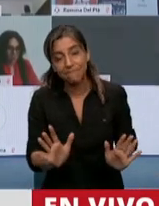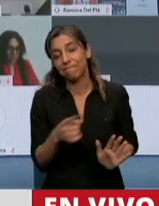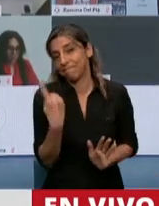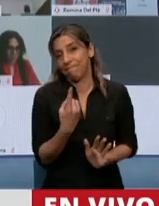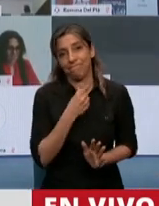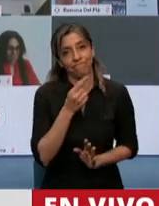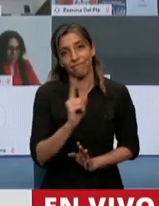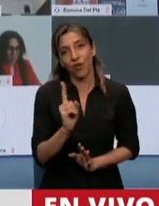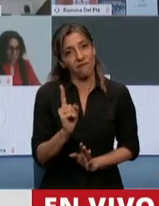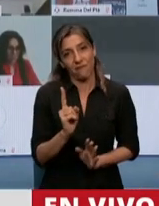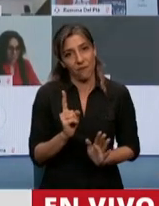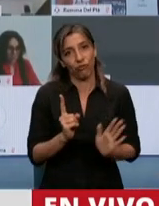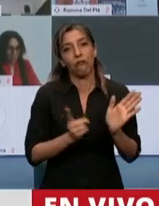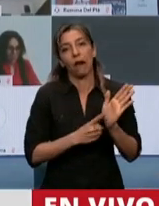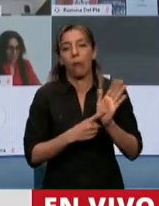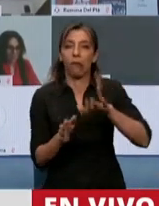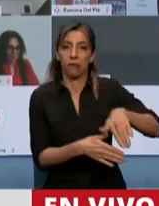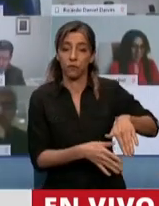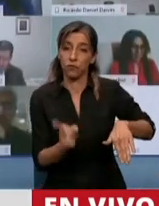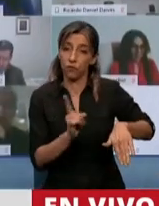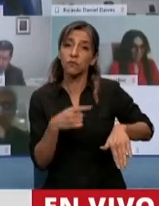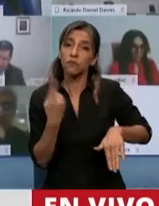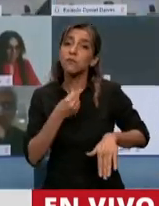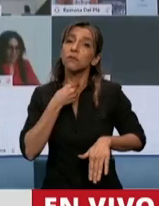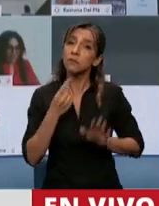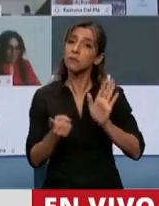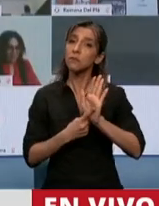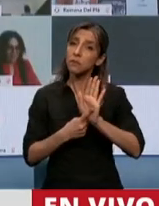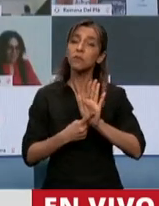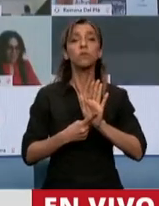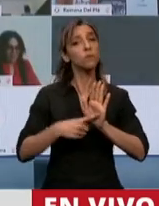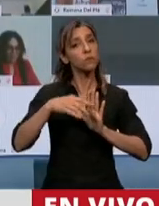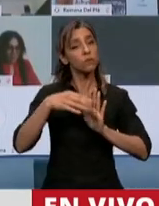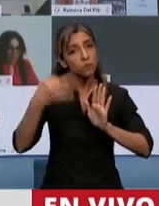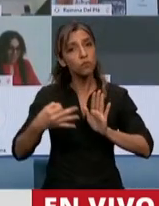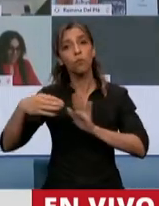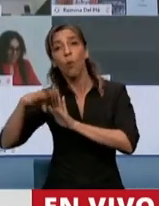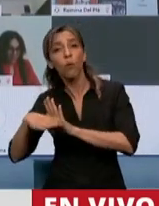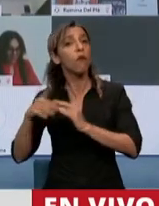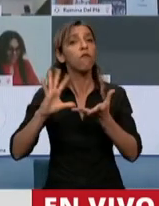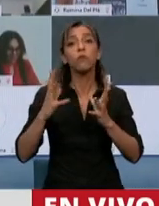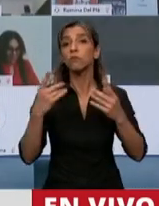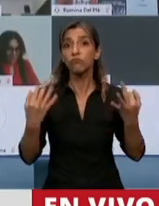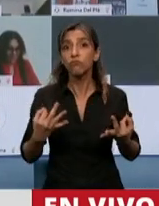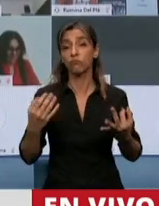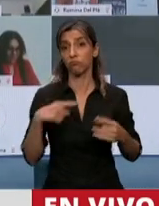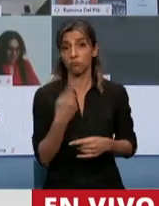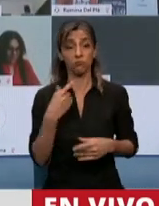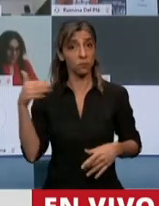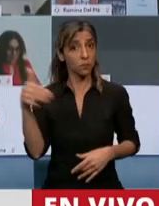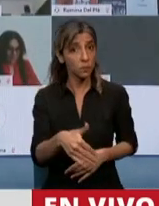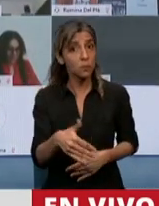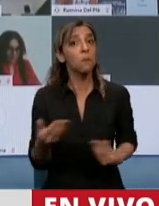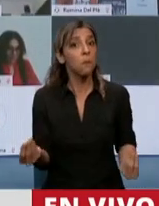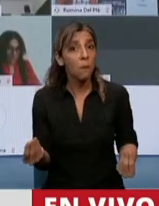reglas, queremos que funcione con reglas. Por eso vinimos, por eso queremos acordar los términos